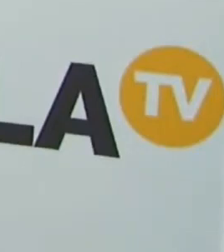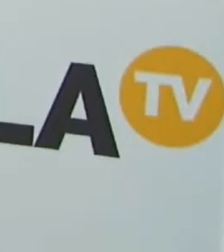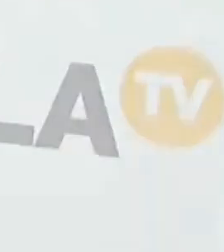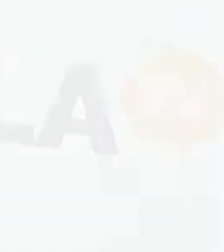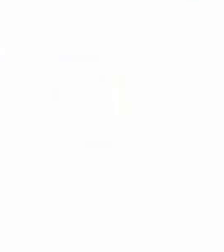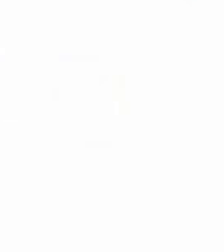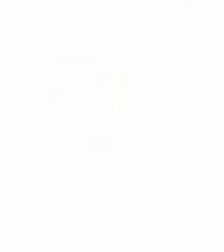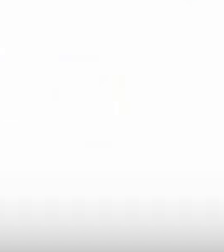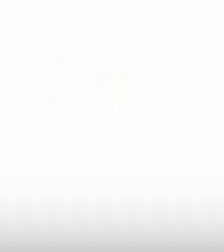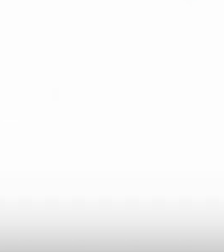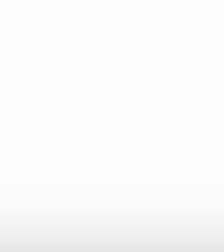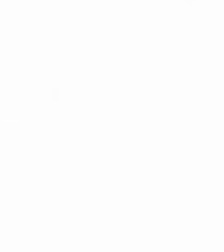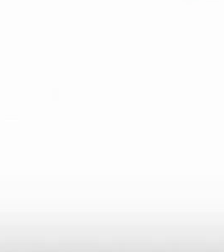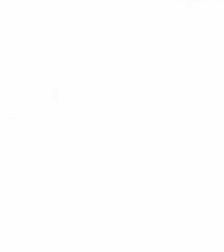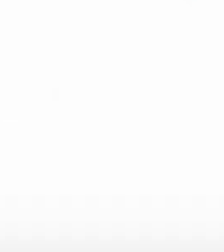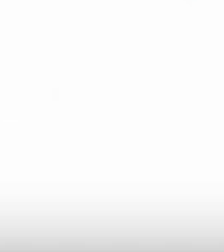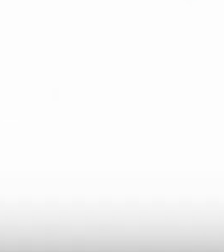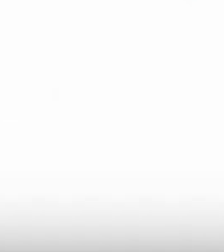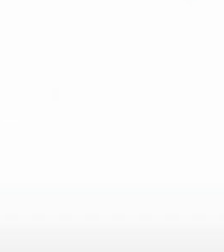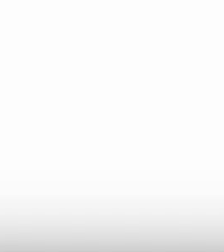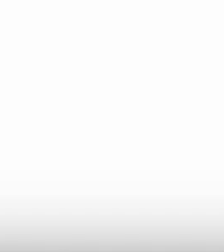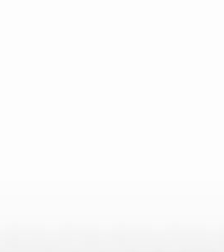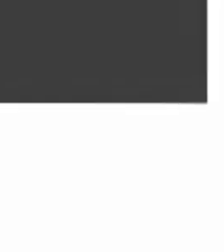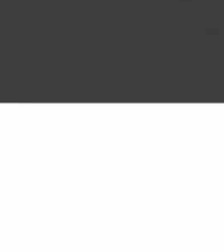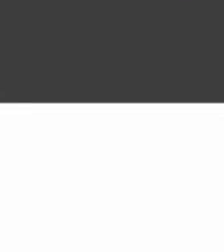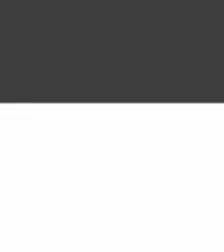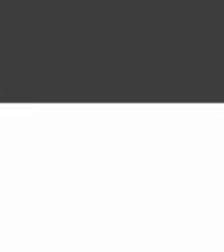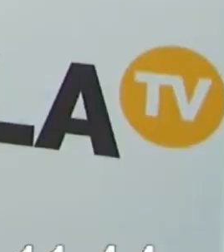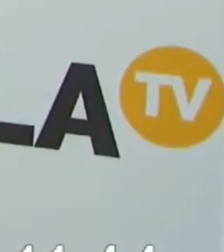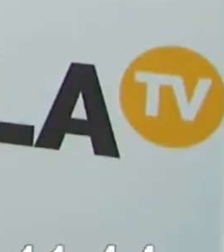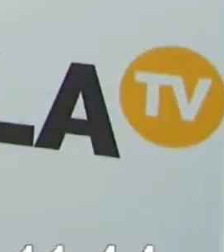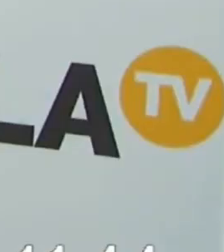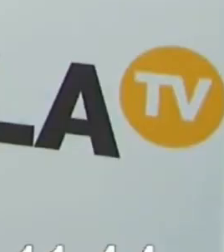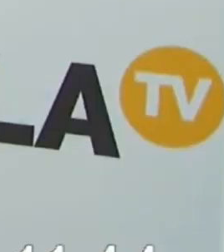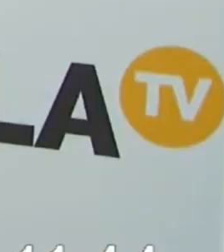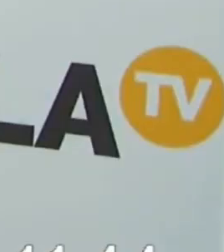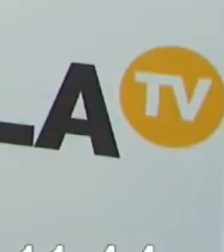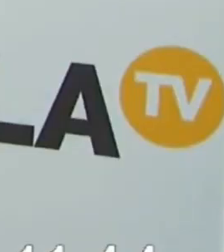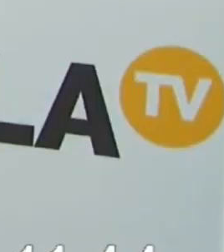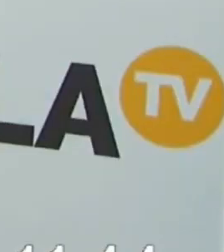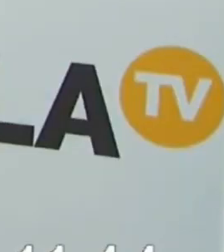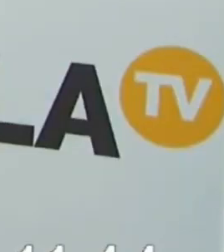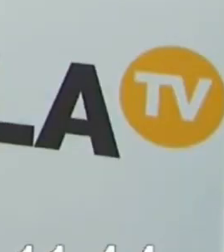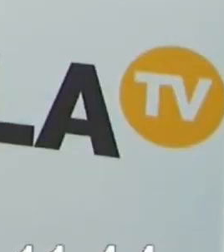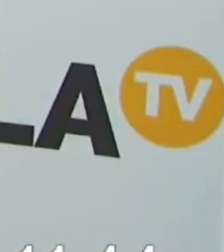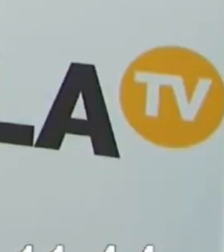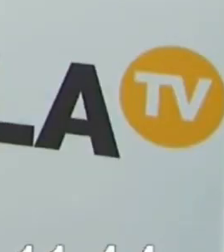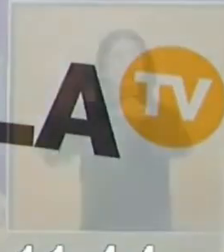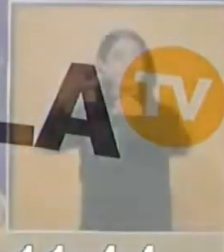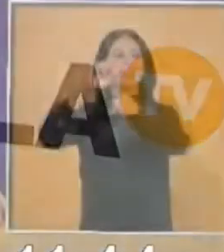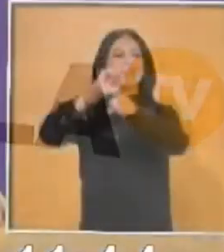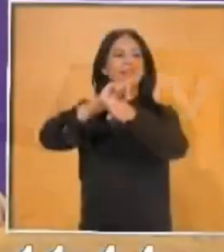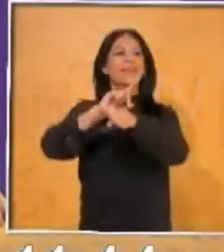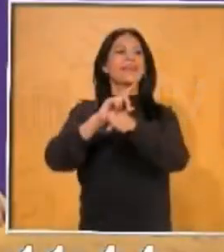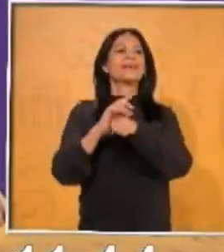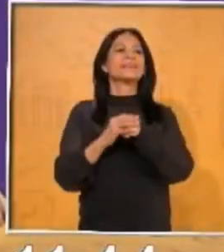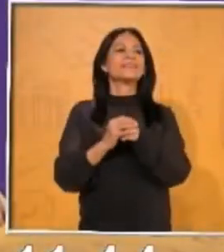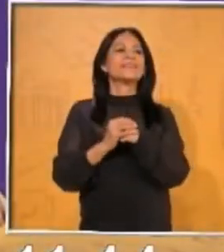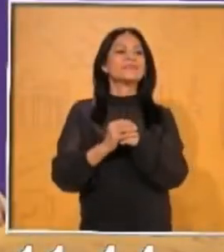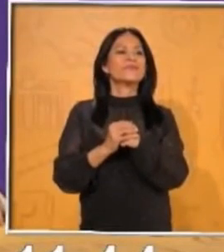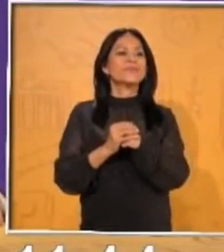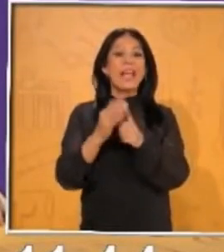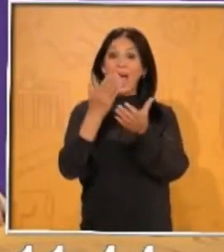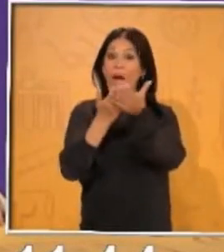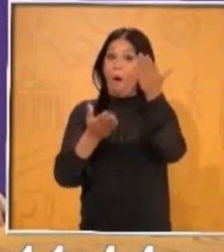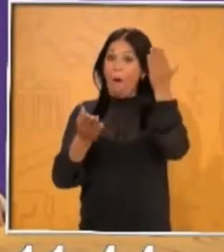Escuela TV se transmite simultáneamente a través de... Nos encontramos en este programa que va dedicado